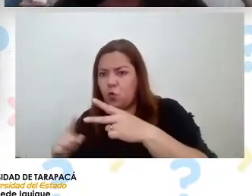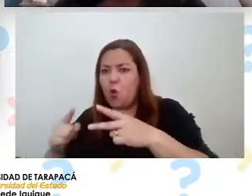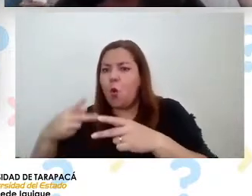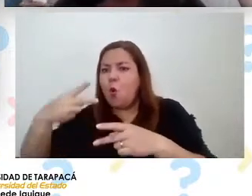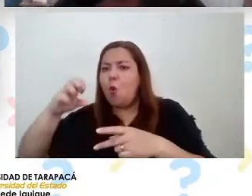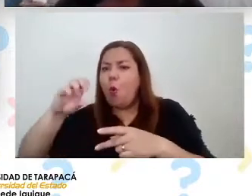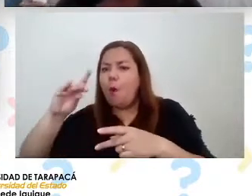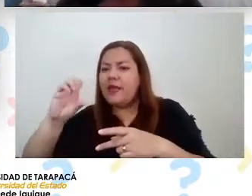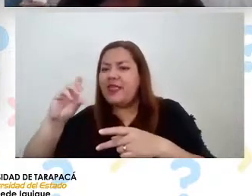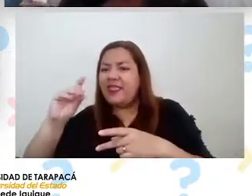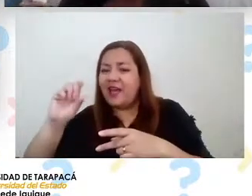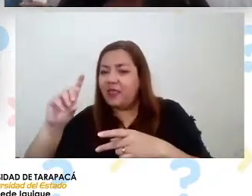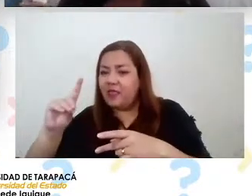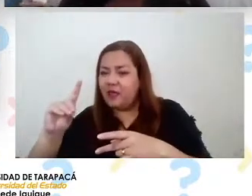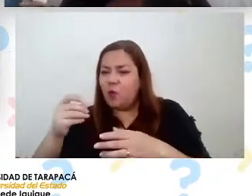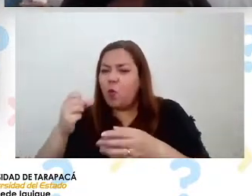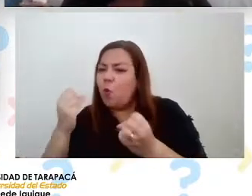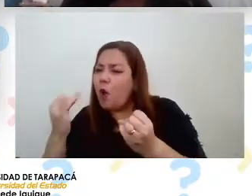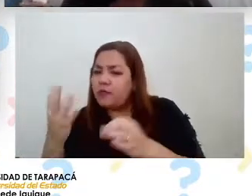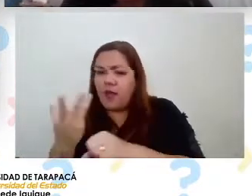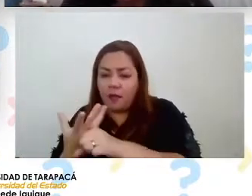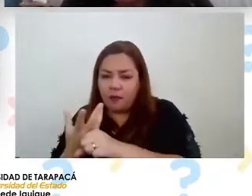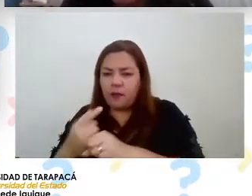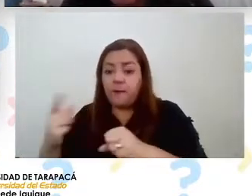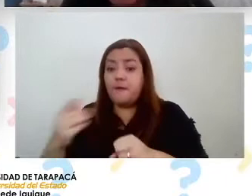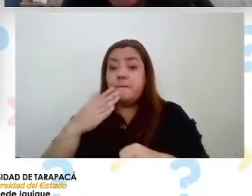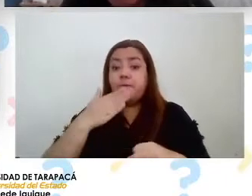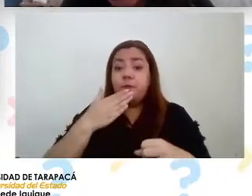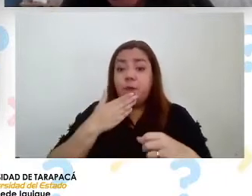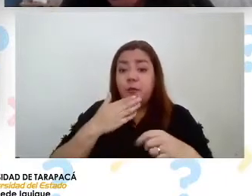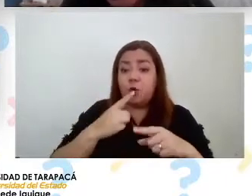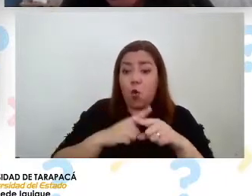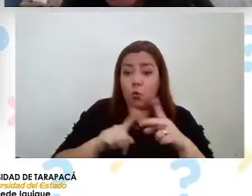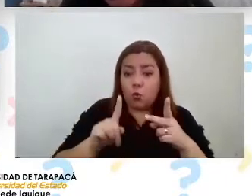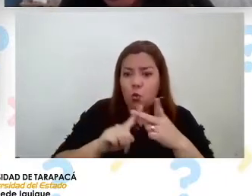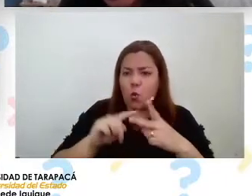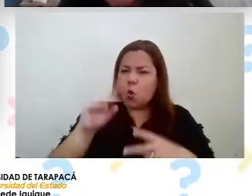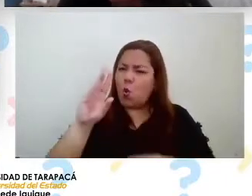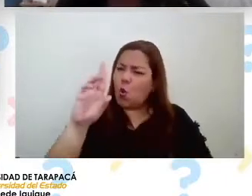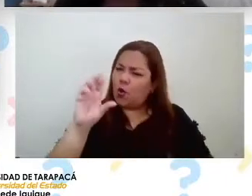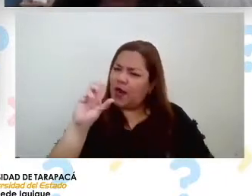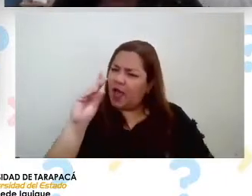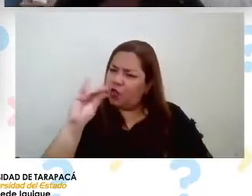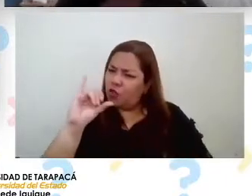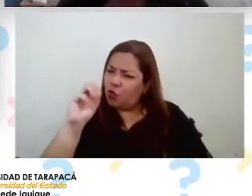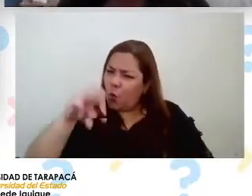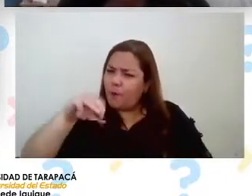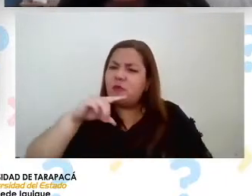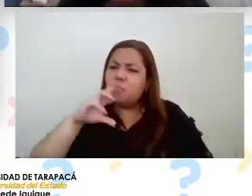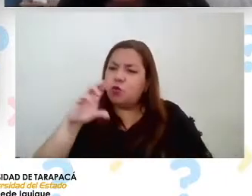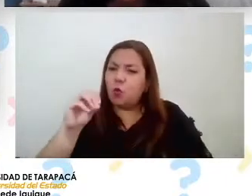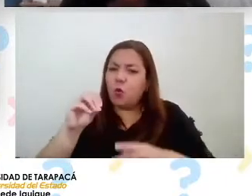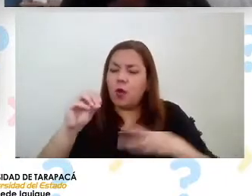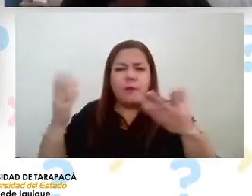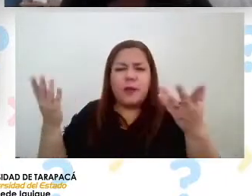no y tenemos un día soleado un radiómetro que es para medir la radiación solar